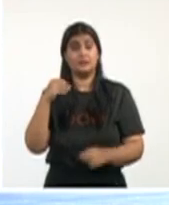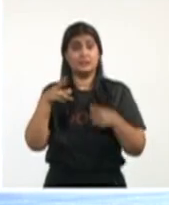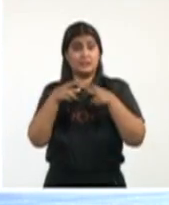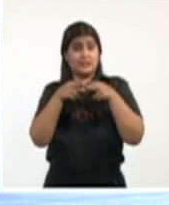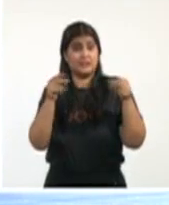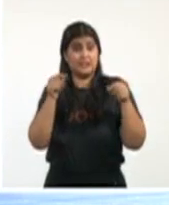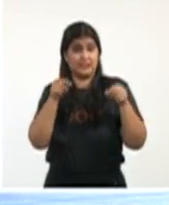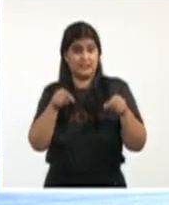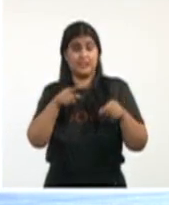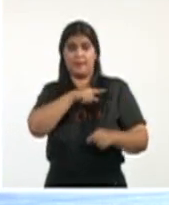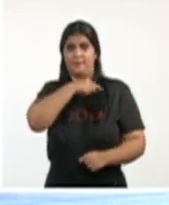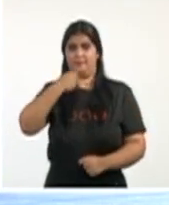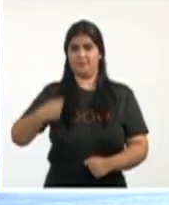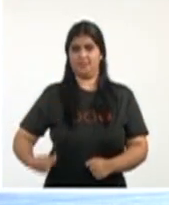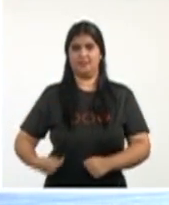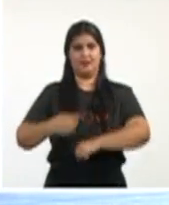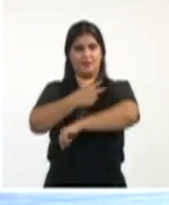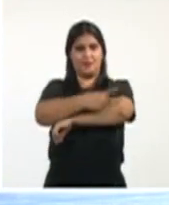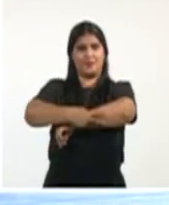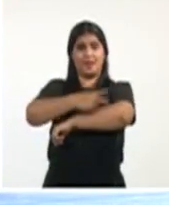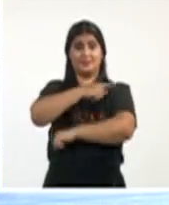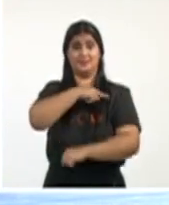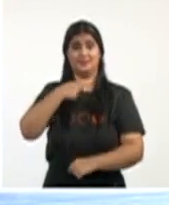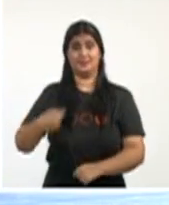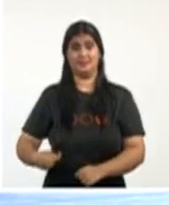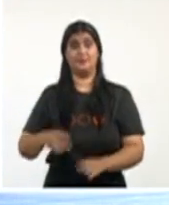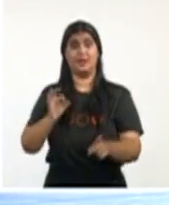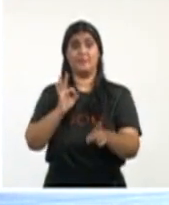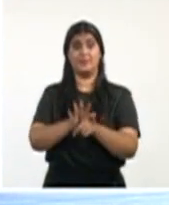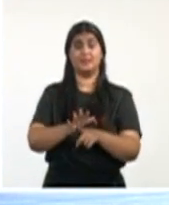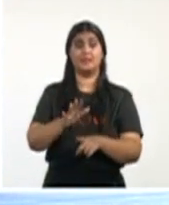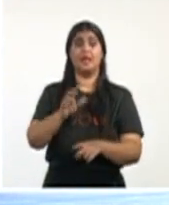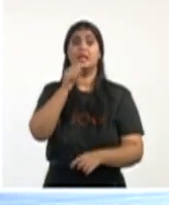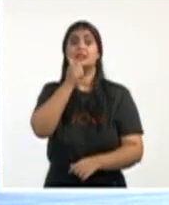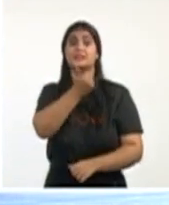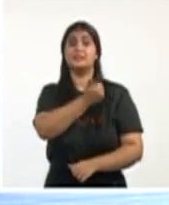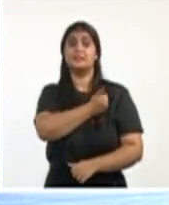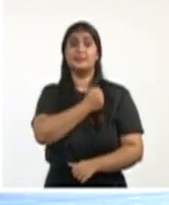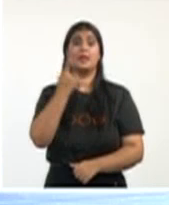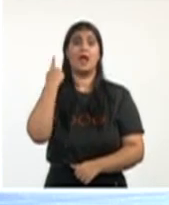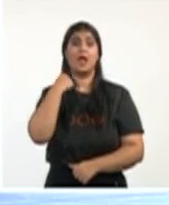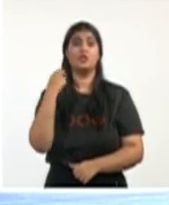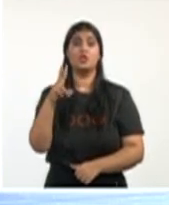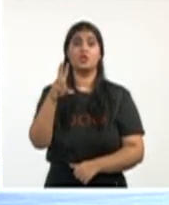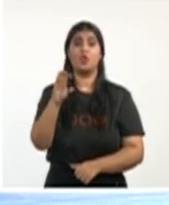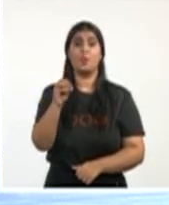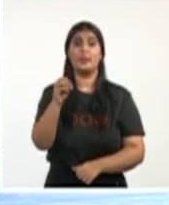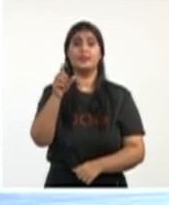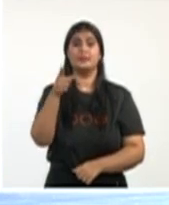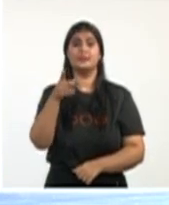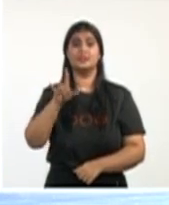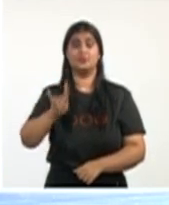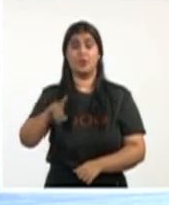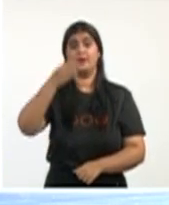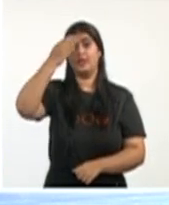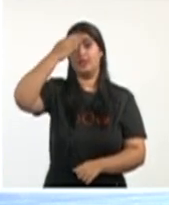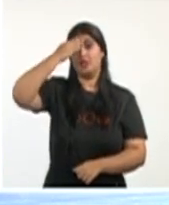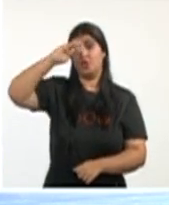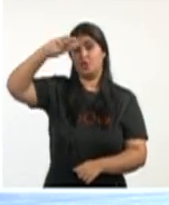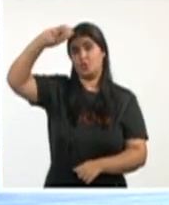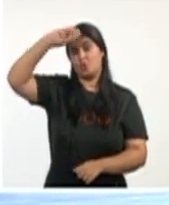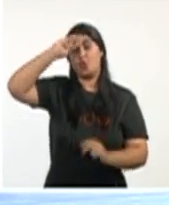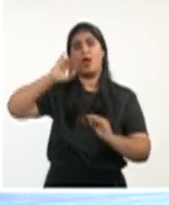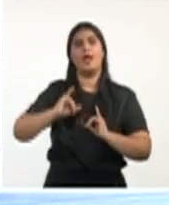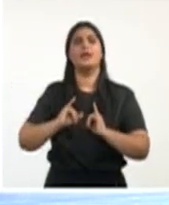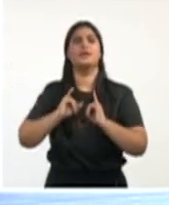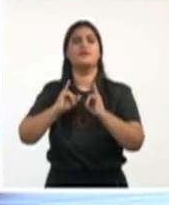desde el año 2019, se decidió por nuestro país emitir una alerta temprana al sistema de